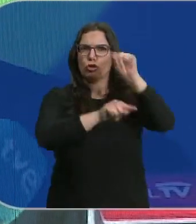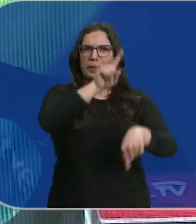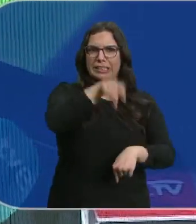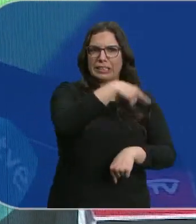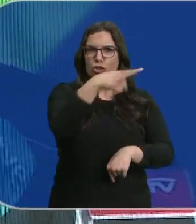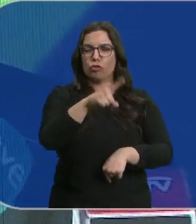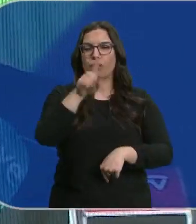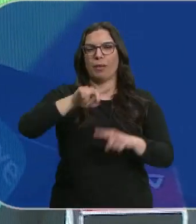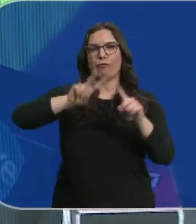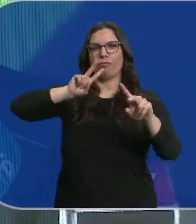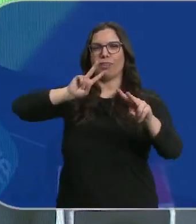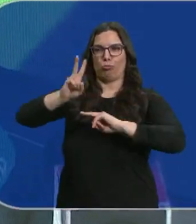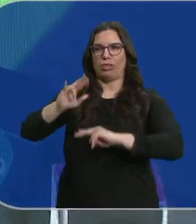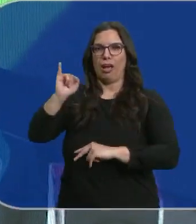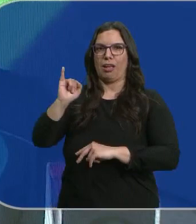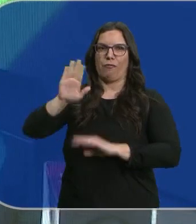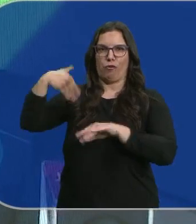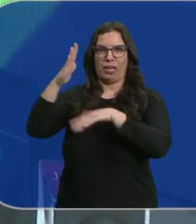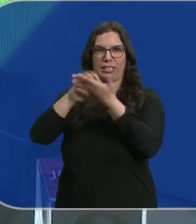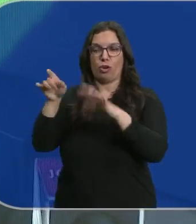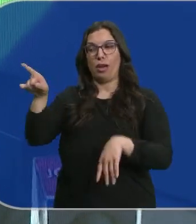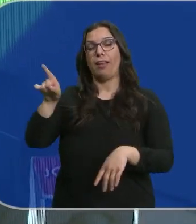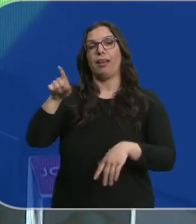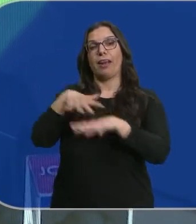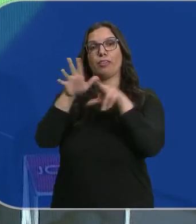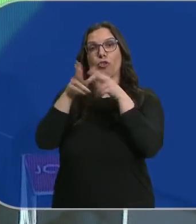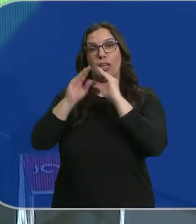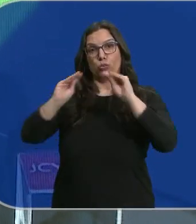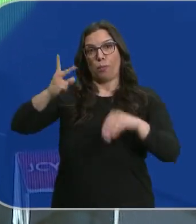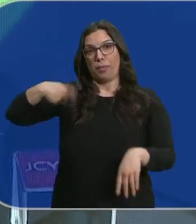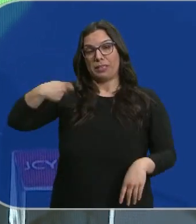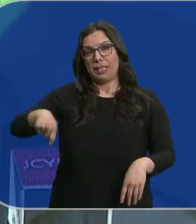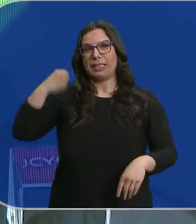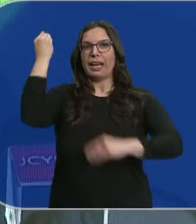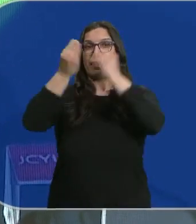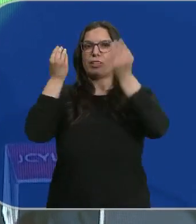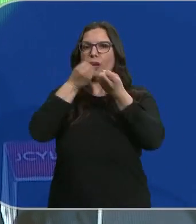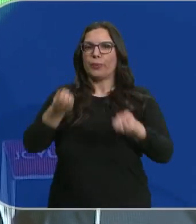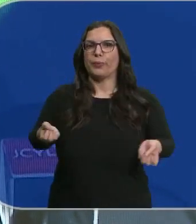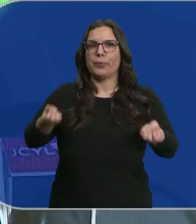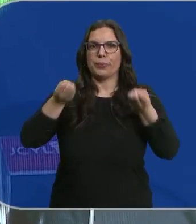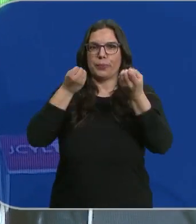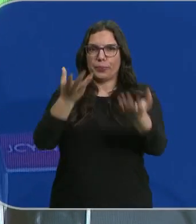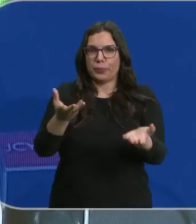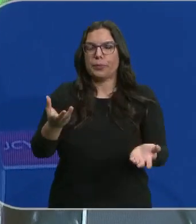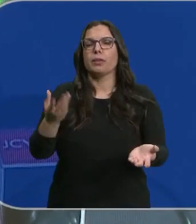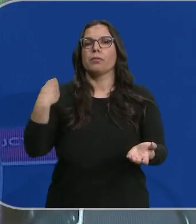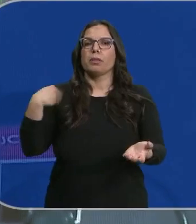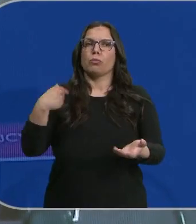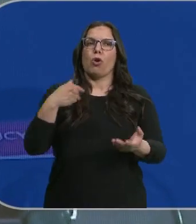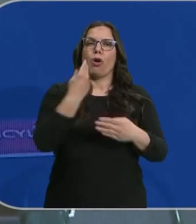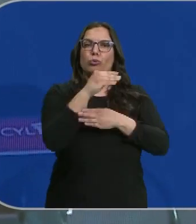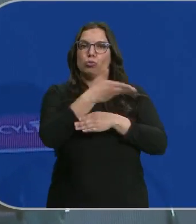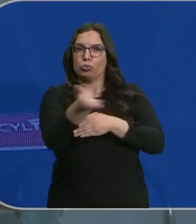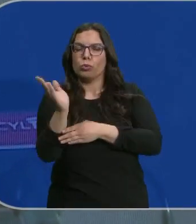reacciones también fuera de Castilla y León. García Gallardo ha publicado en sus redes sociales algunas reflexiones dirigidas en Salamanca a estudiantes de entre 15